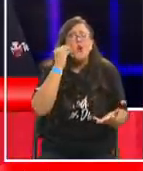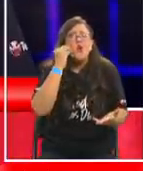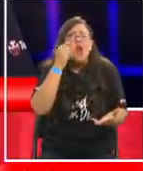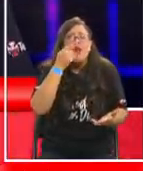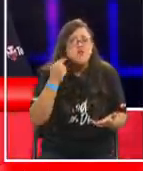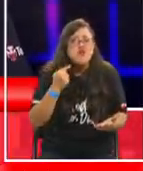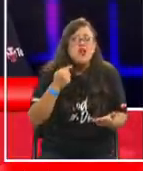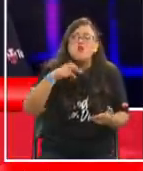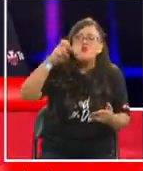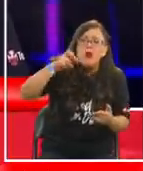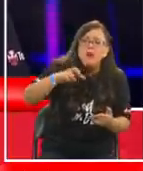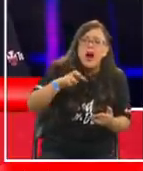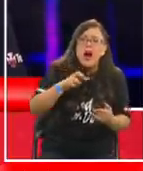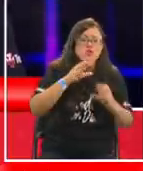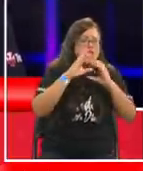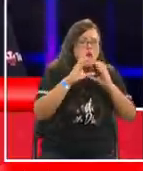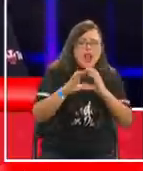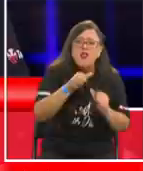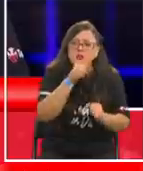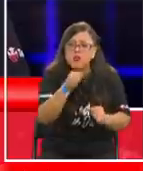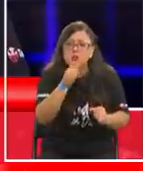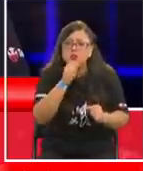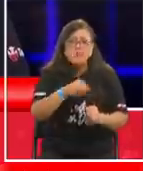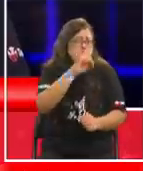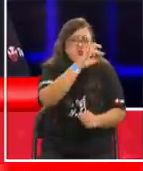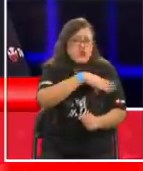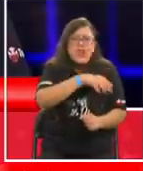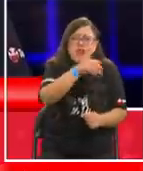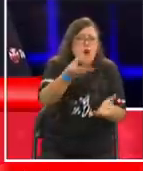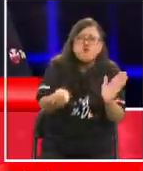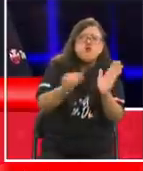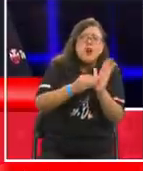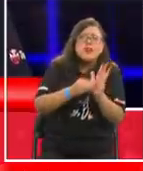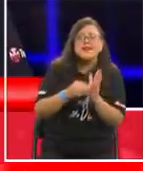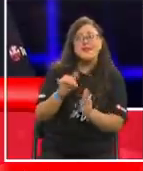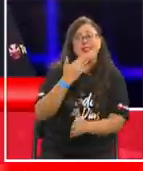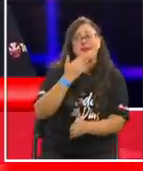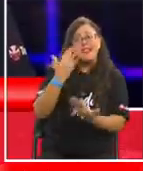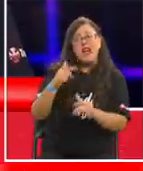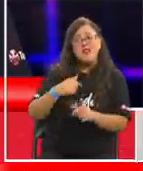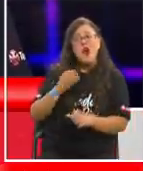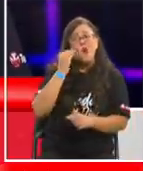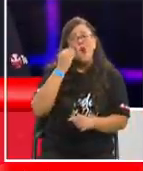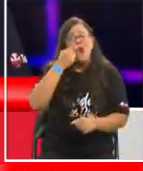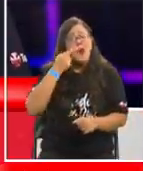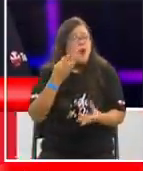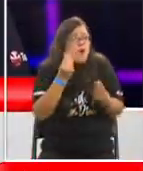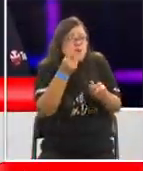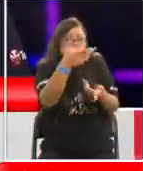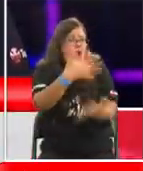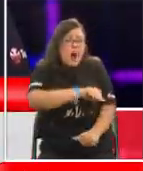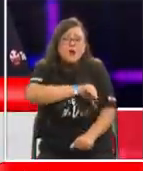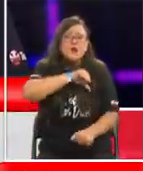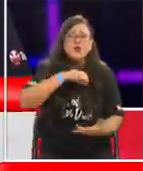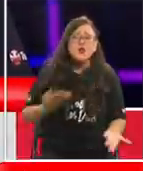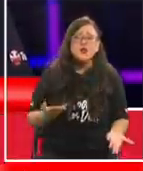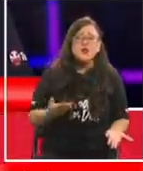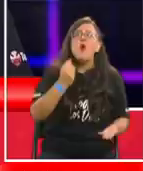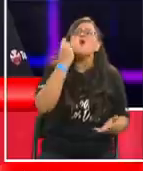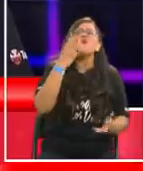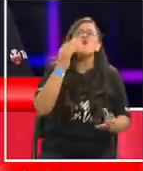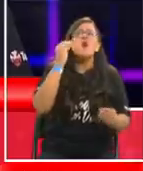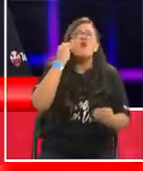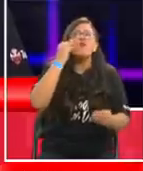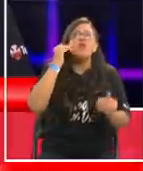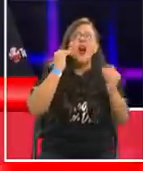padre como un comunicador como un chileno más Sobre todo como un abuelo Pero es que orgullosamente ¿Cuántos nietos tenés